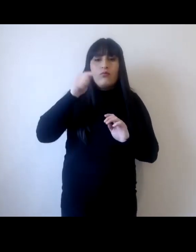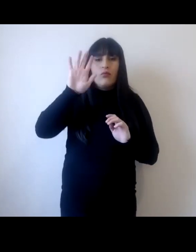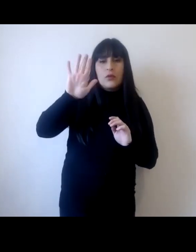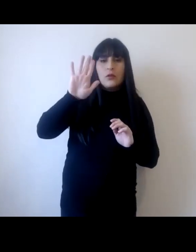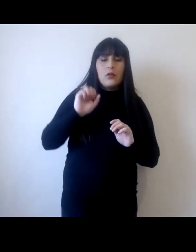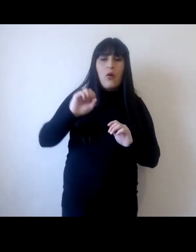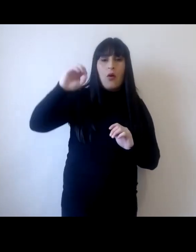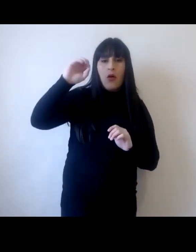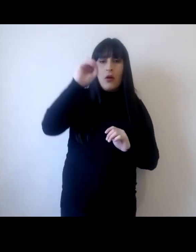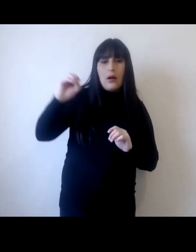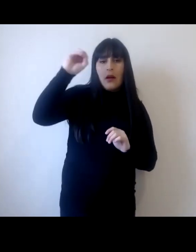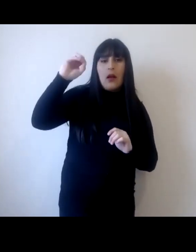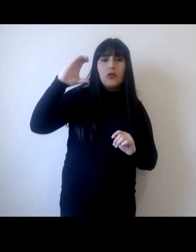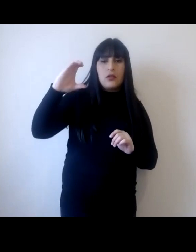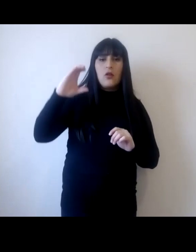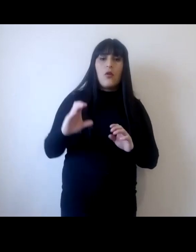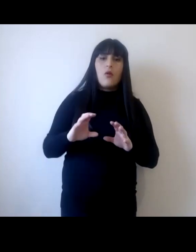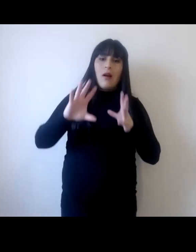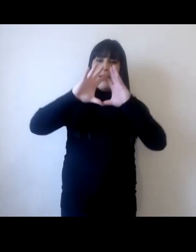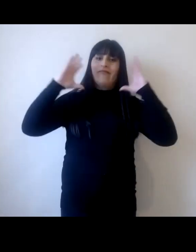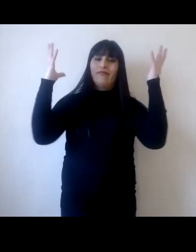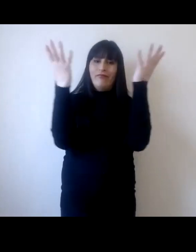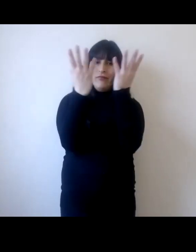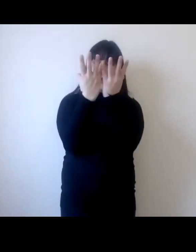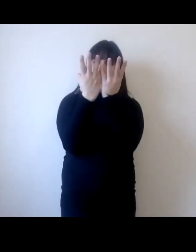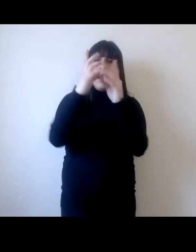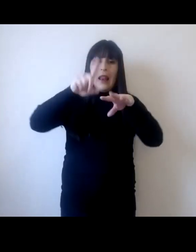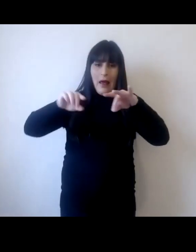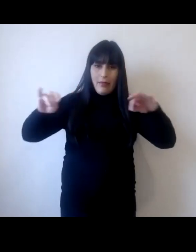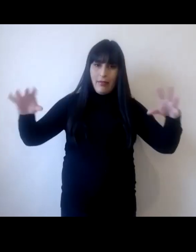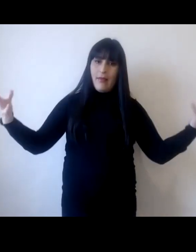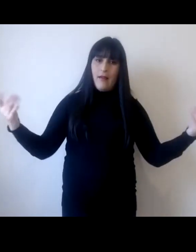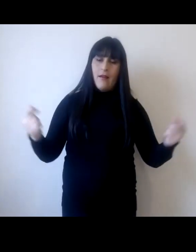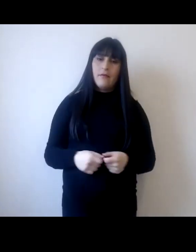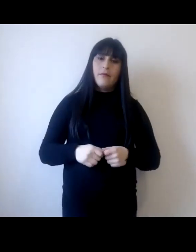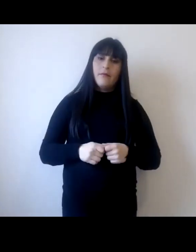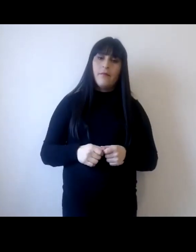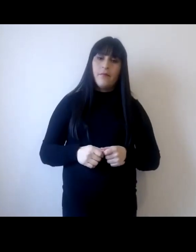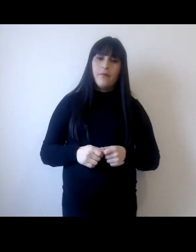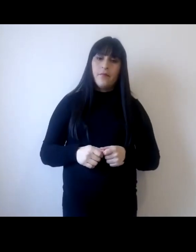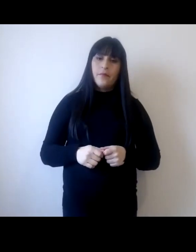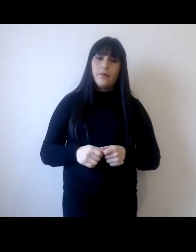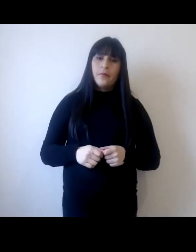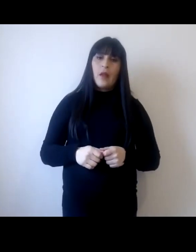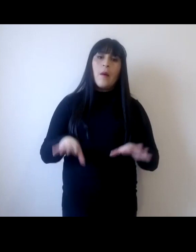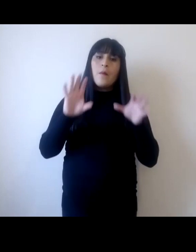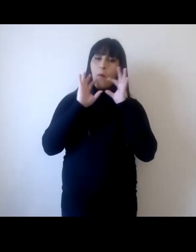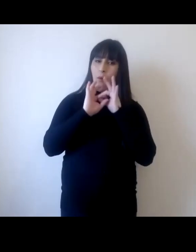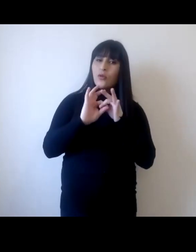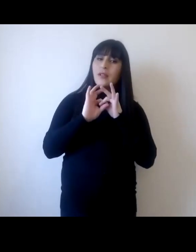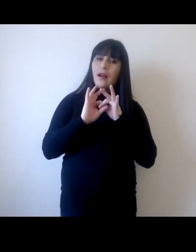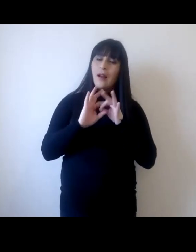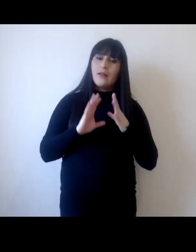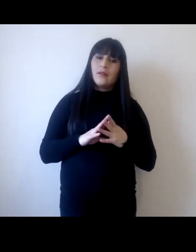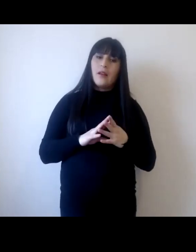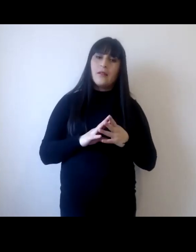máxima en el planeta. Gracias, Edgar, por la presentación. En tu misma presentación has comentado